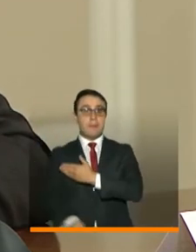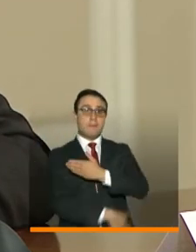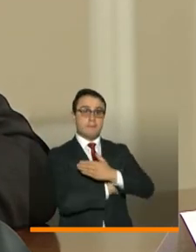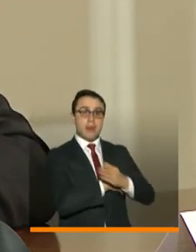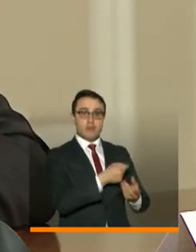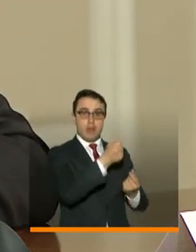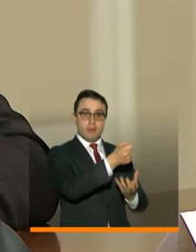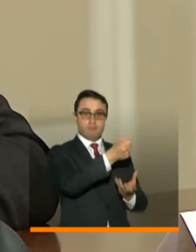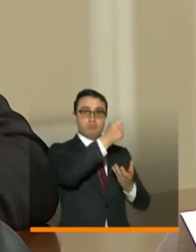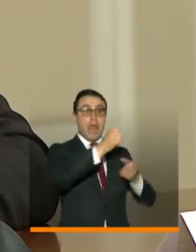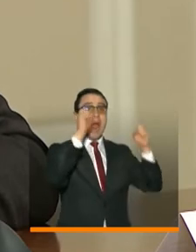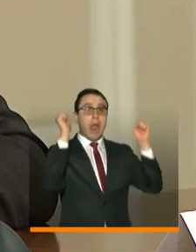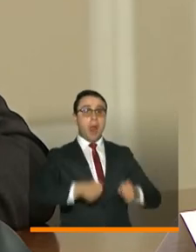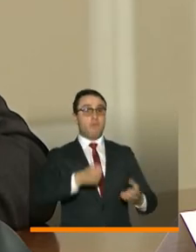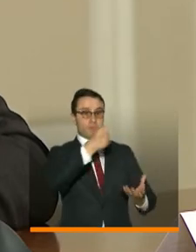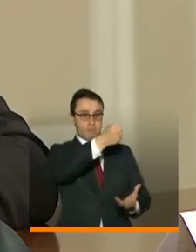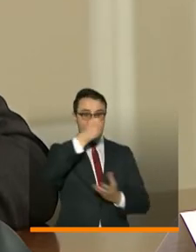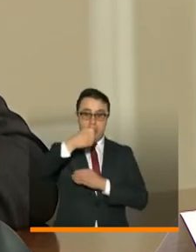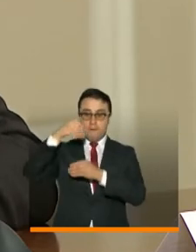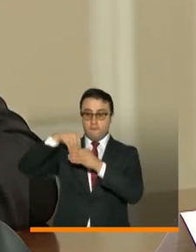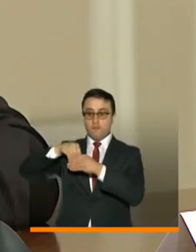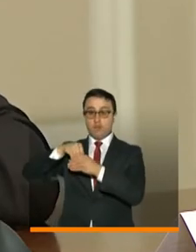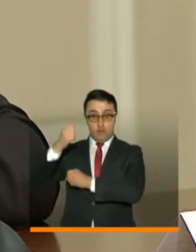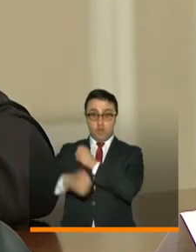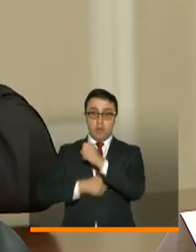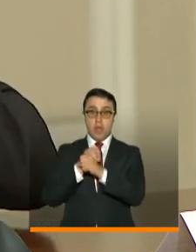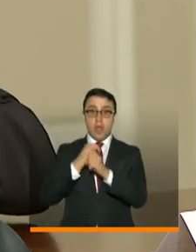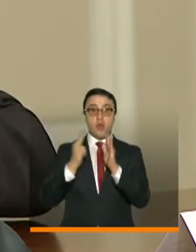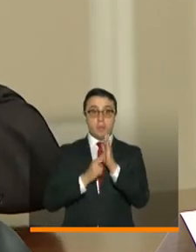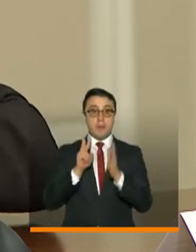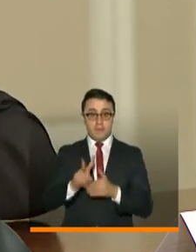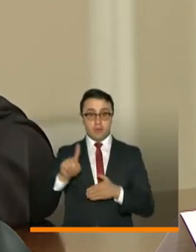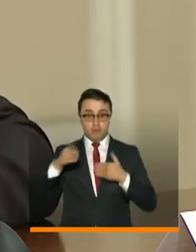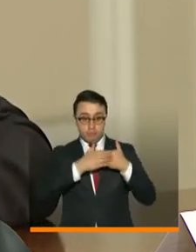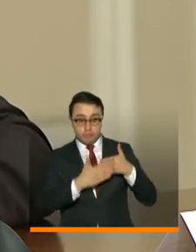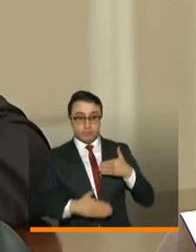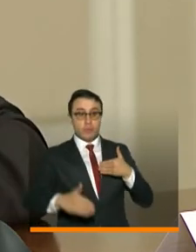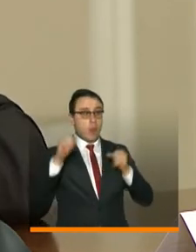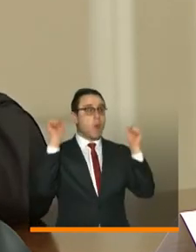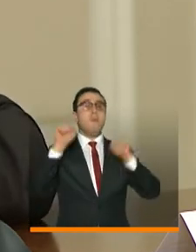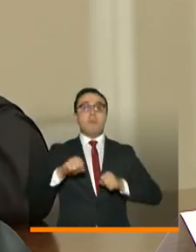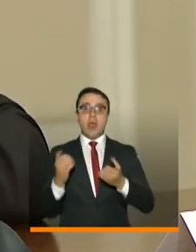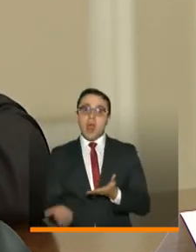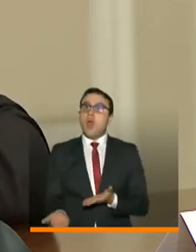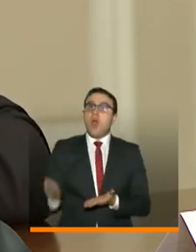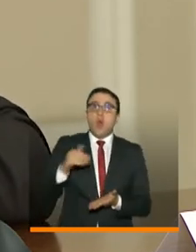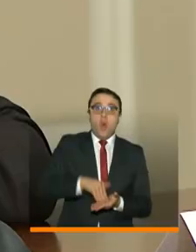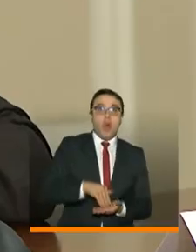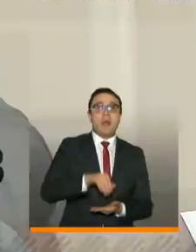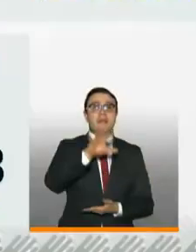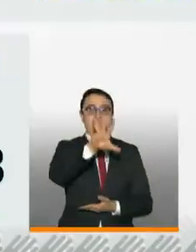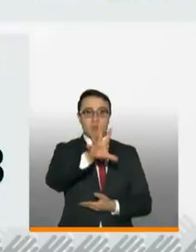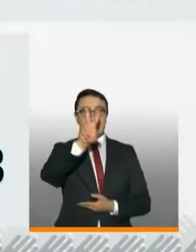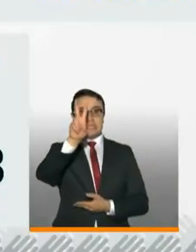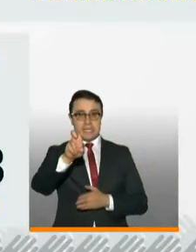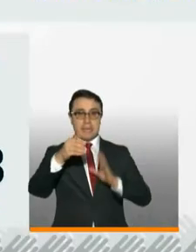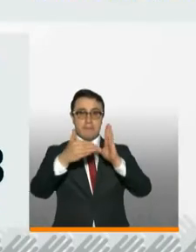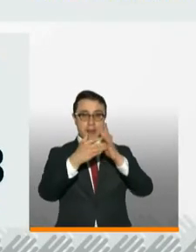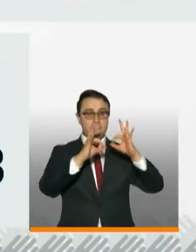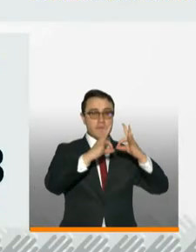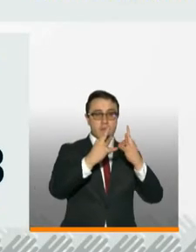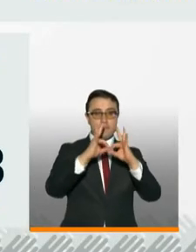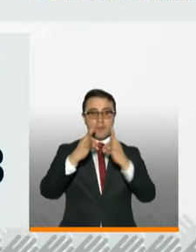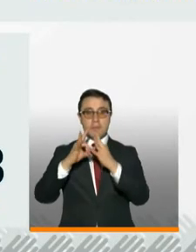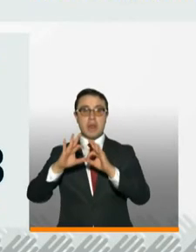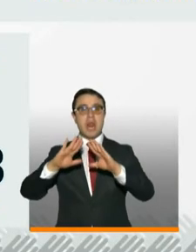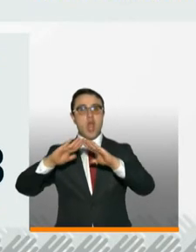Hacienda han permitido que tenga el fondo para el año 2021, podremos nuevamente otorgar a más de 57 mil familias